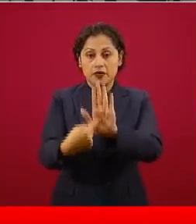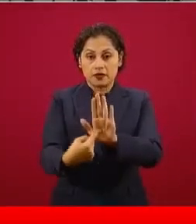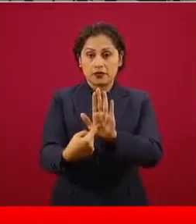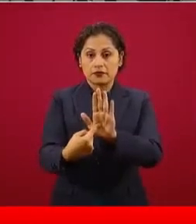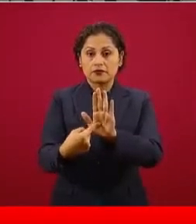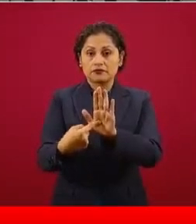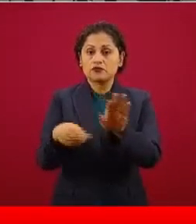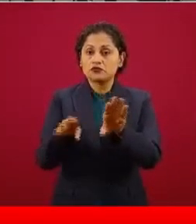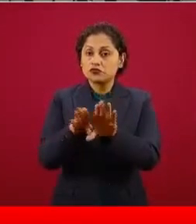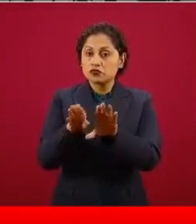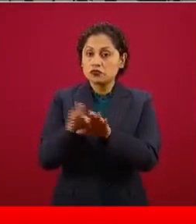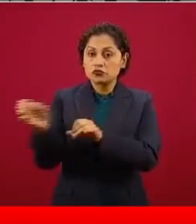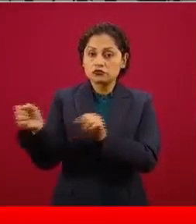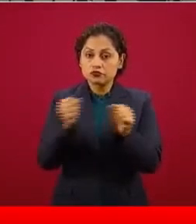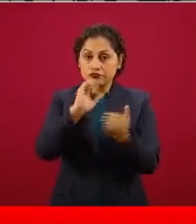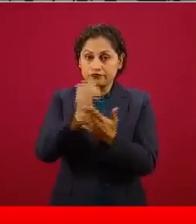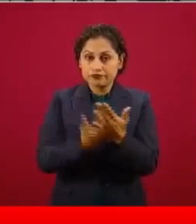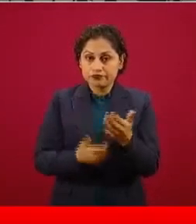avance del mismo. Siguiente.